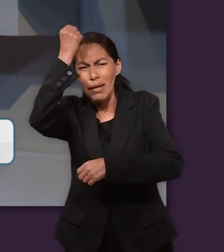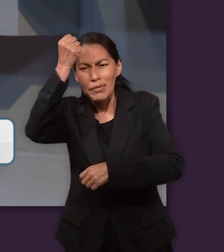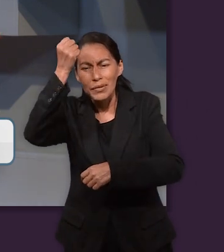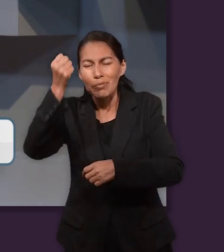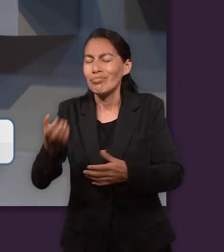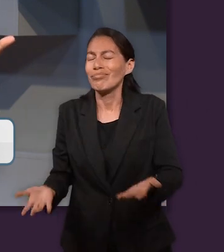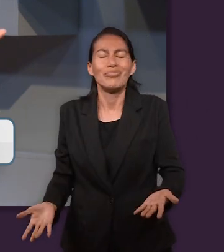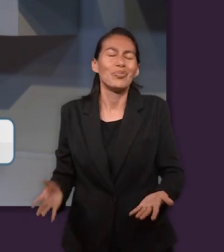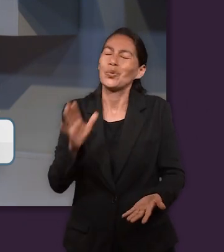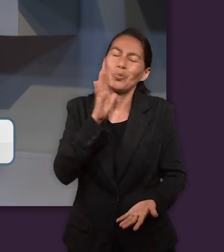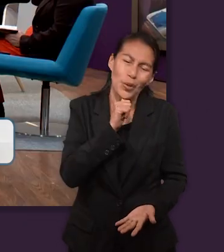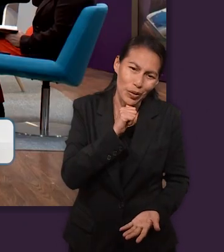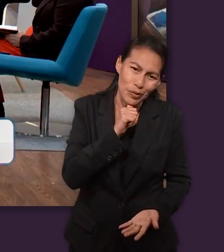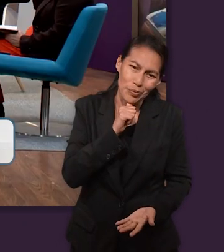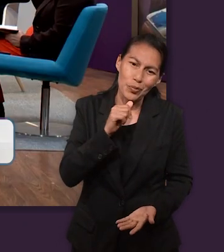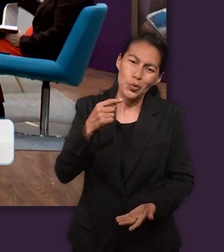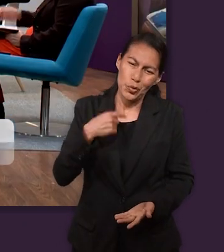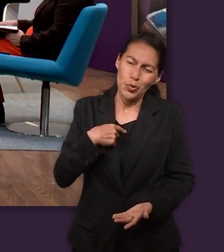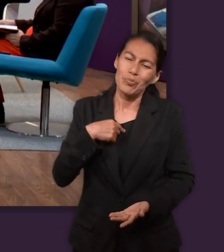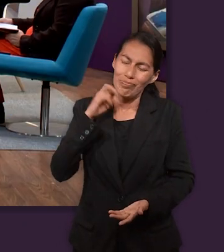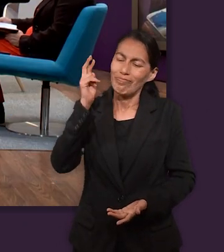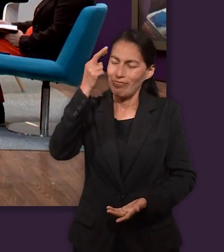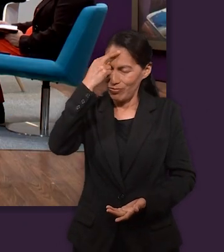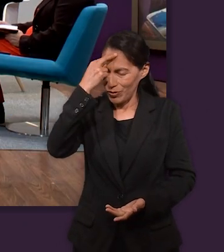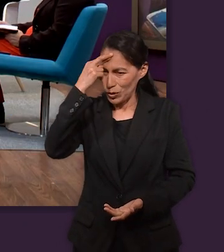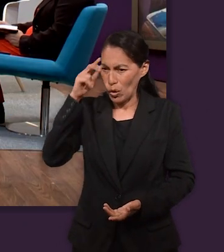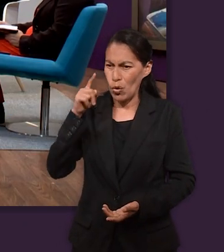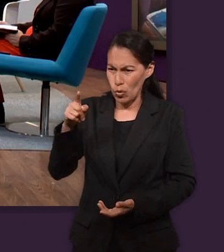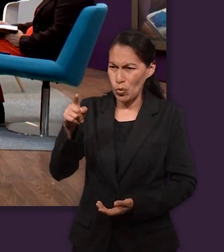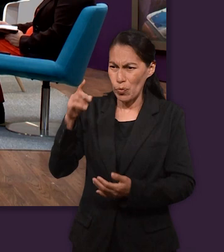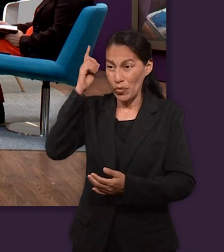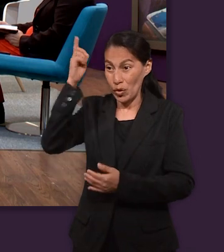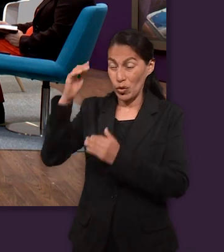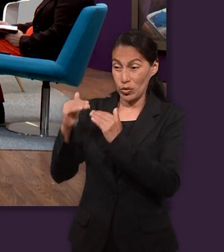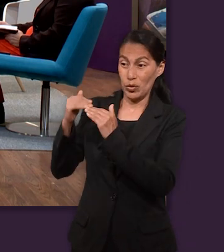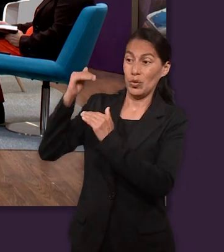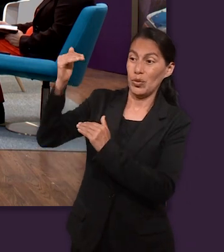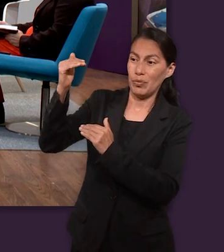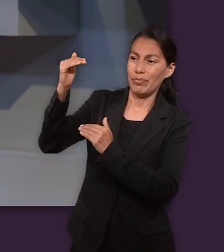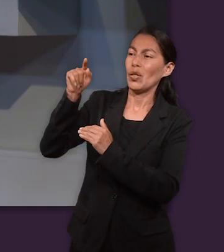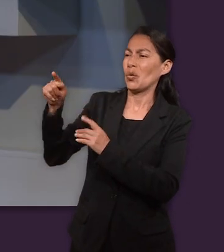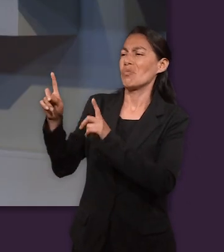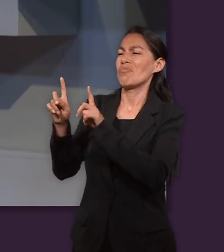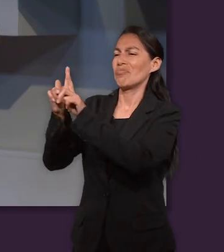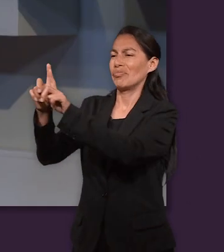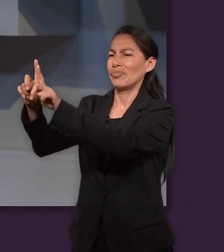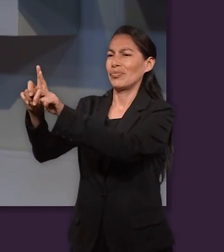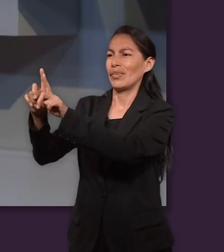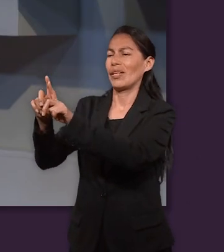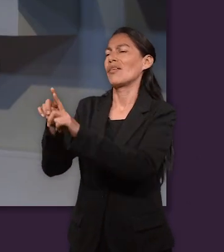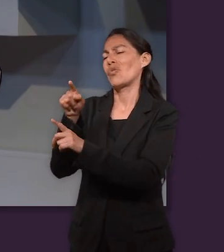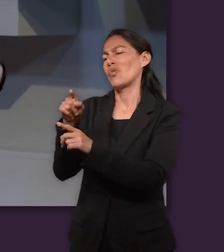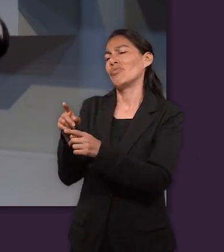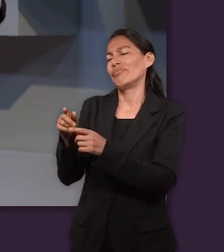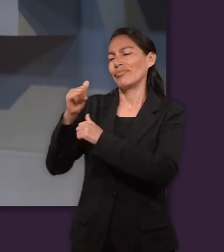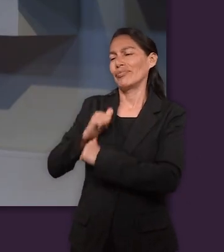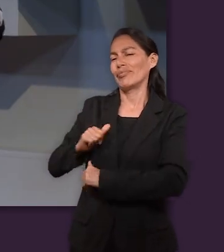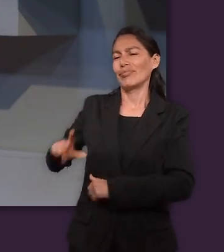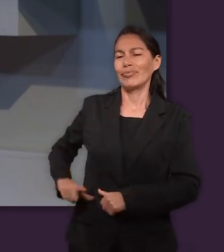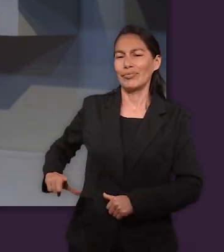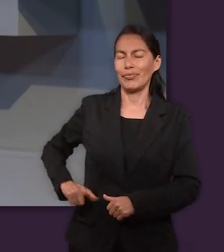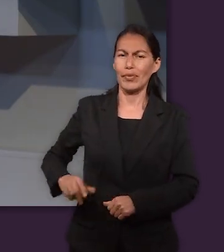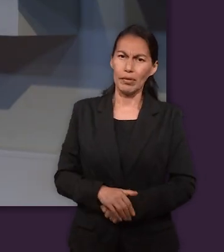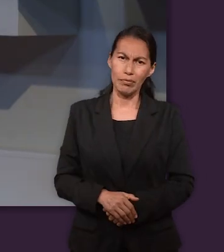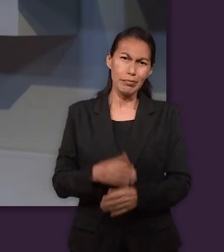o sea, ¿a quién puedo poner más que con quien está el espíritu de Dios? Faraón reconoce el poder de Dios gracias a que José le da esa